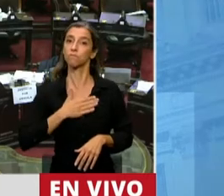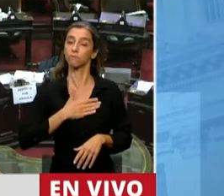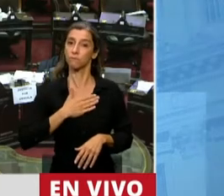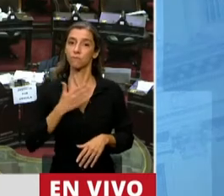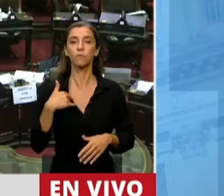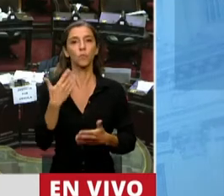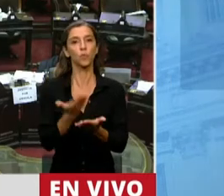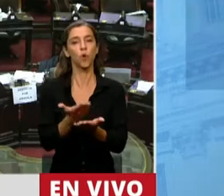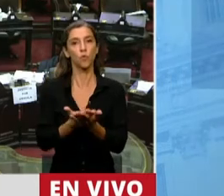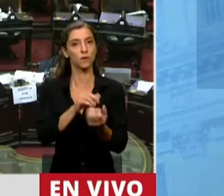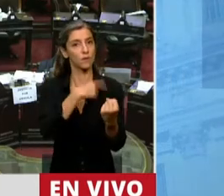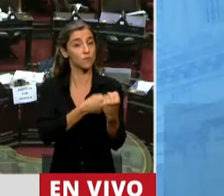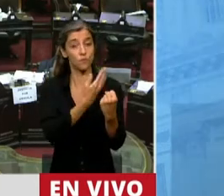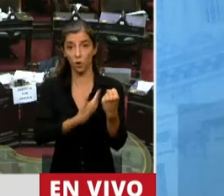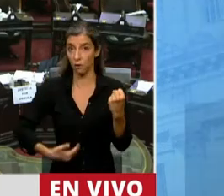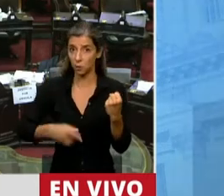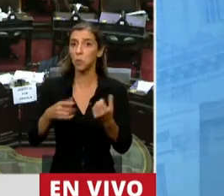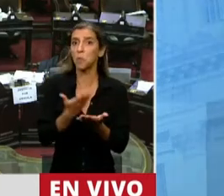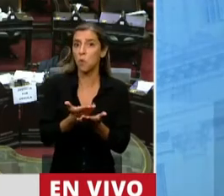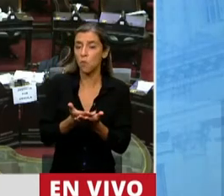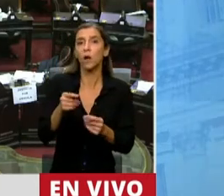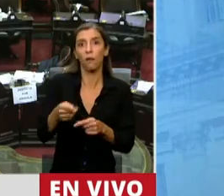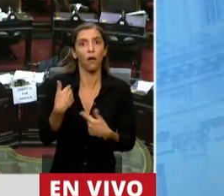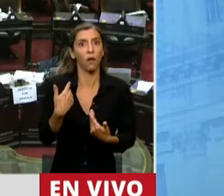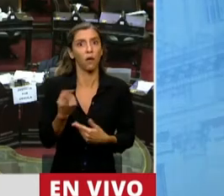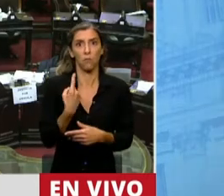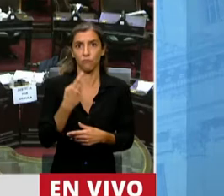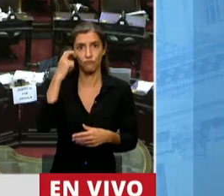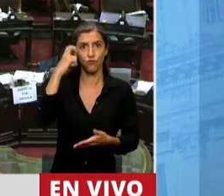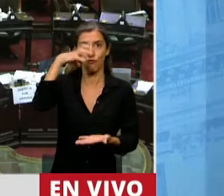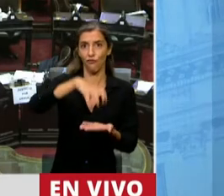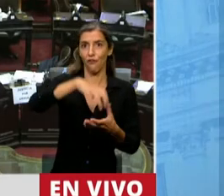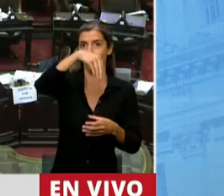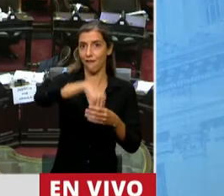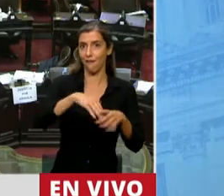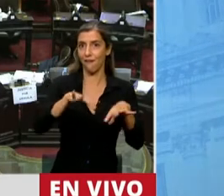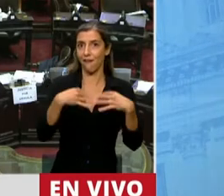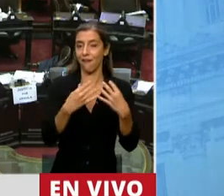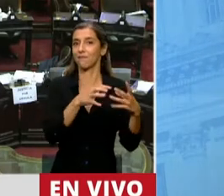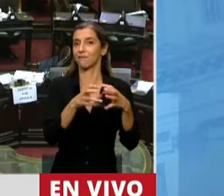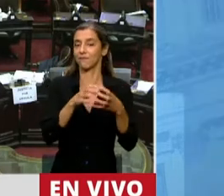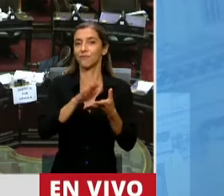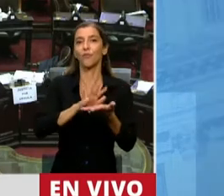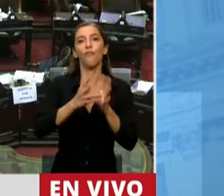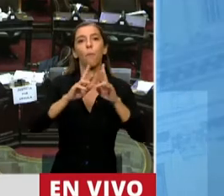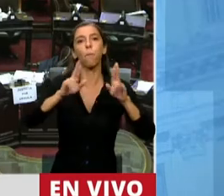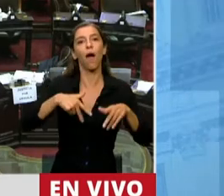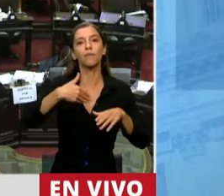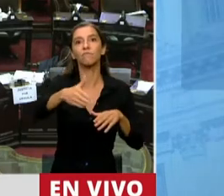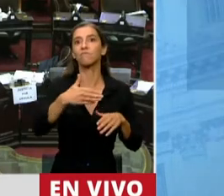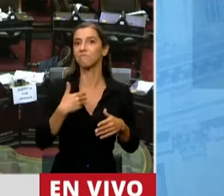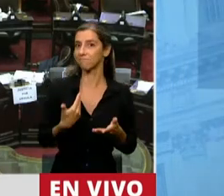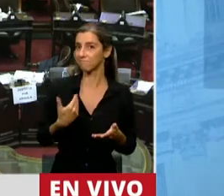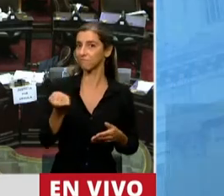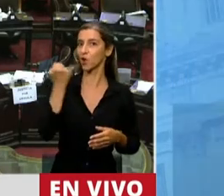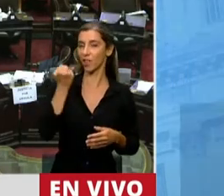el Poder Ejecutivo que esa reestructuración de la deuda la hiciéramos en el Congreso. Hay un mandato de nuestra Constitución